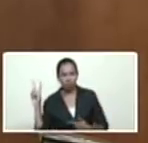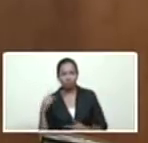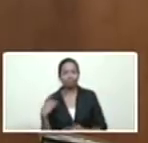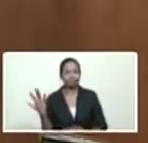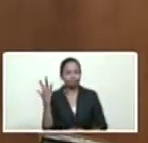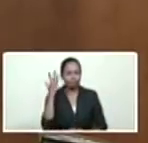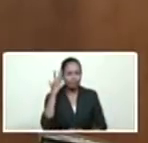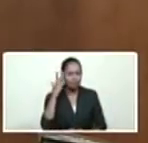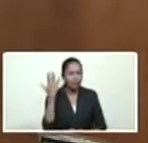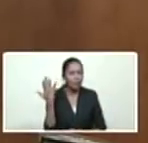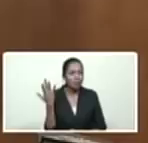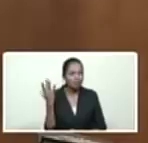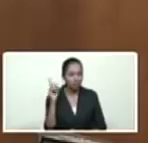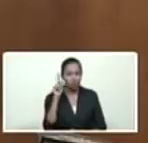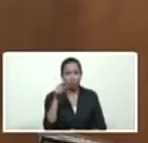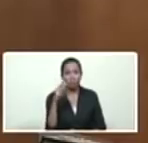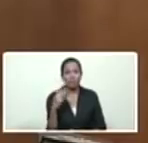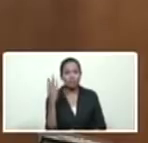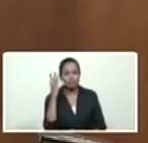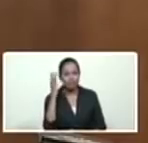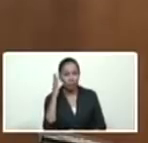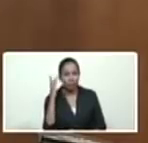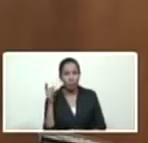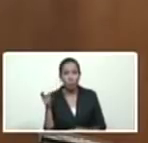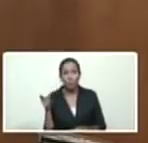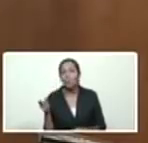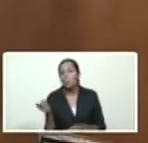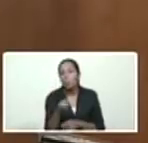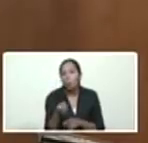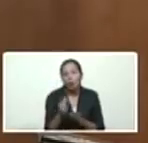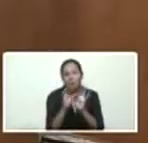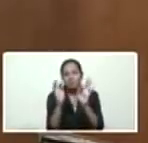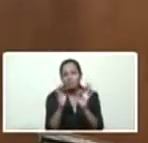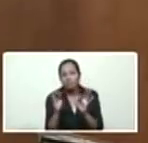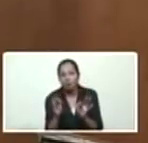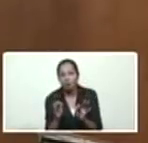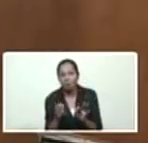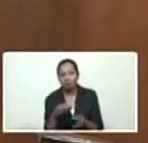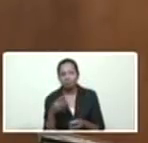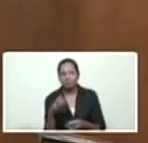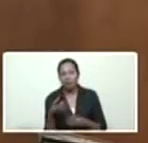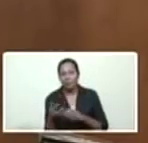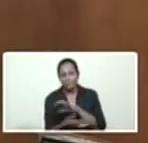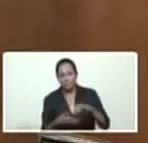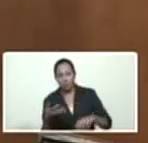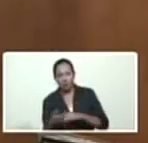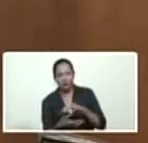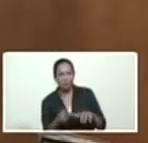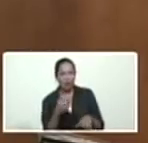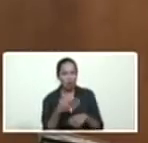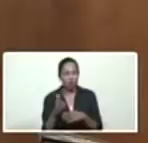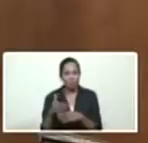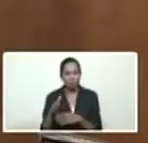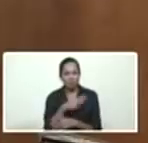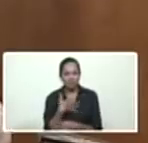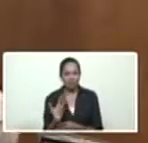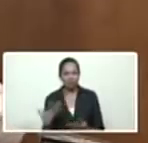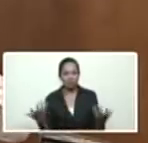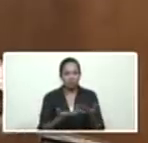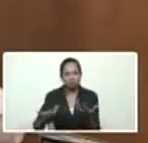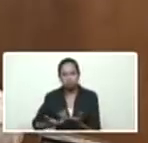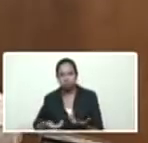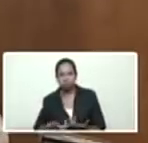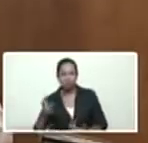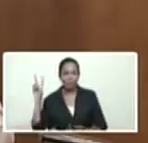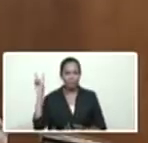Y saben, salen a pescar como detractores y perversos en Río Revuelto para ver si queman a Venezuela. Y